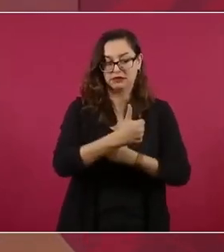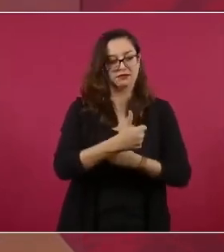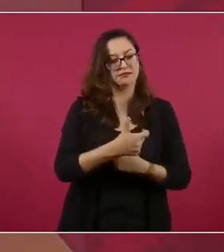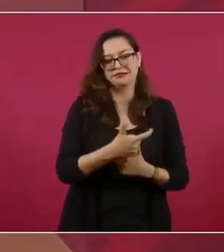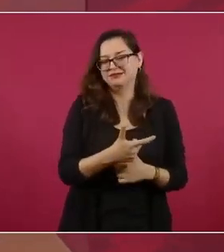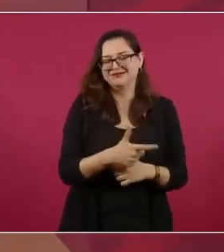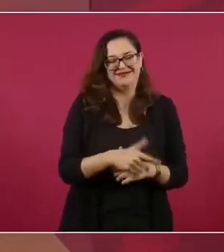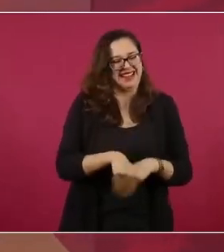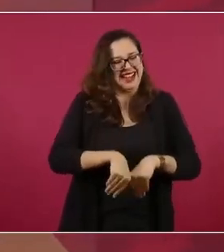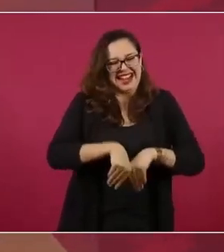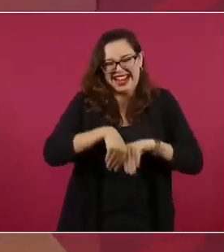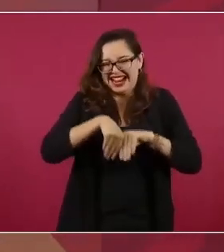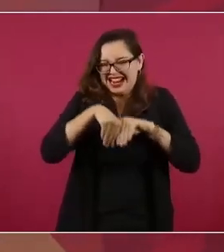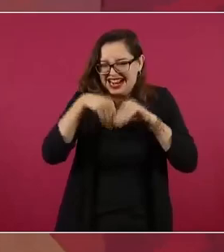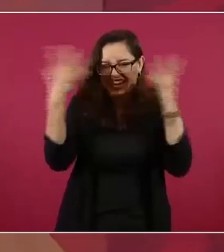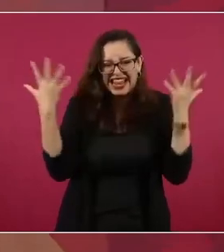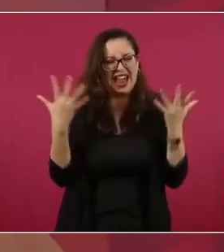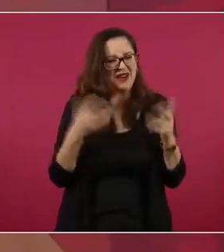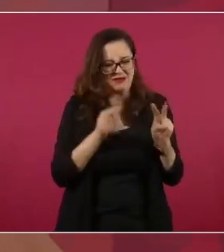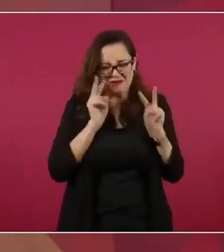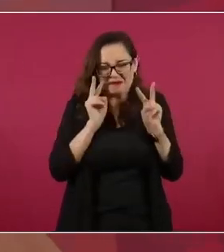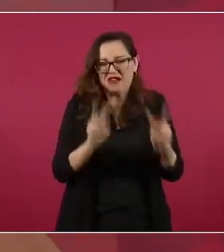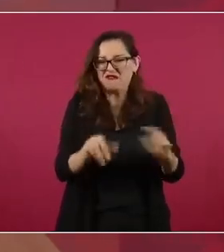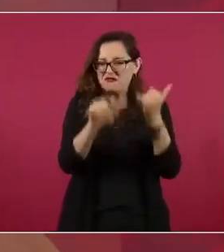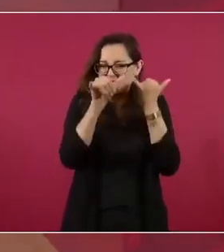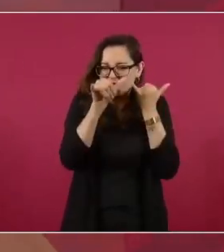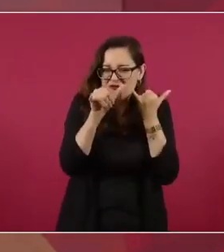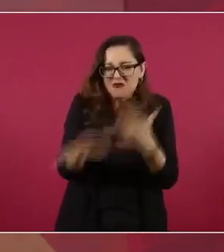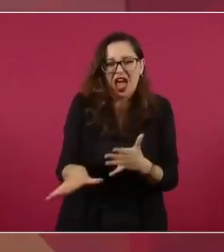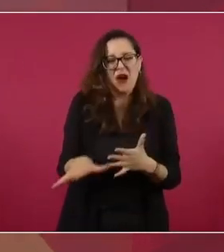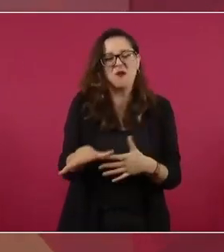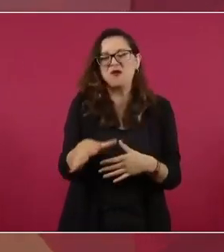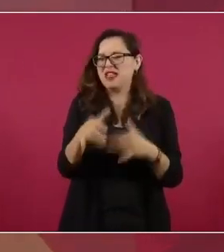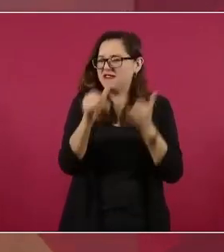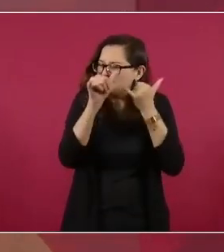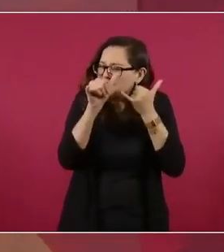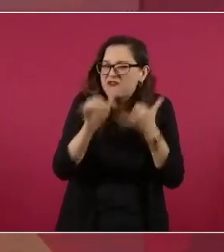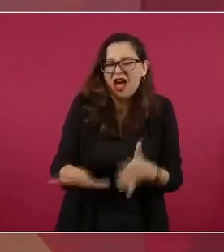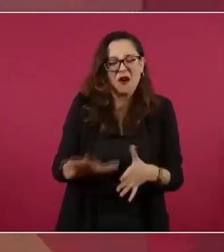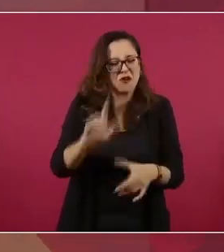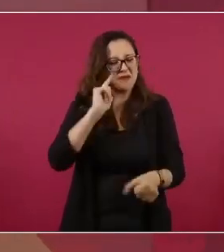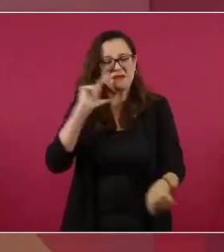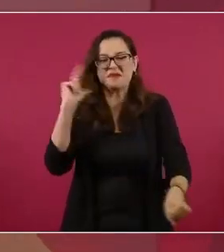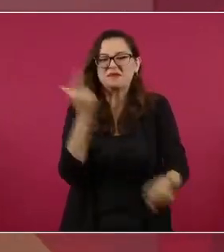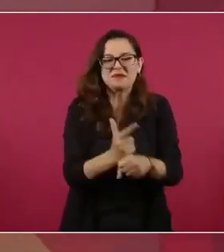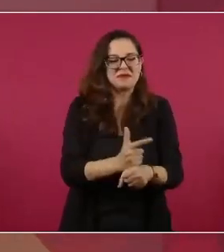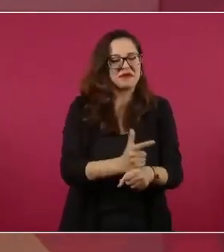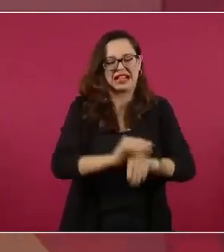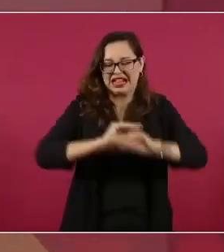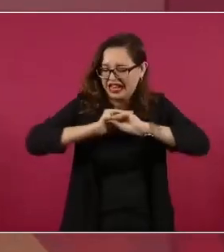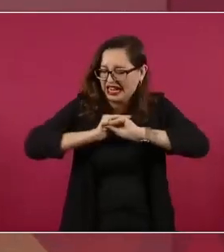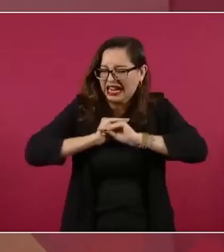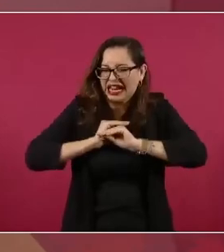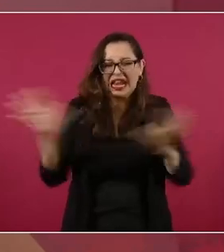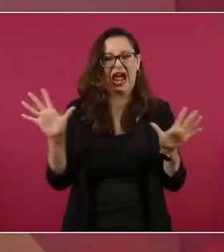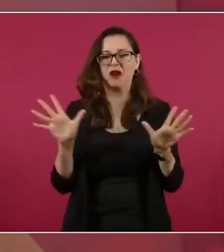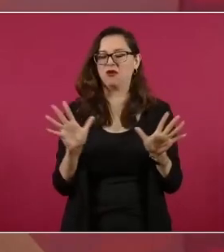descarado. Falsificaron las actas, rellenaron las urnas. Hasta el mismo Fox lo dice,